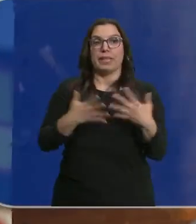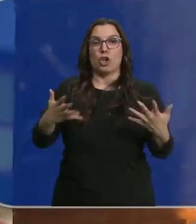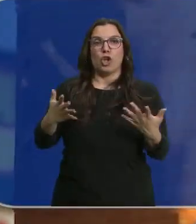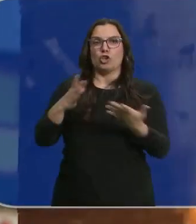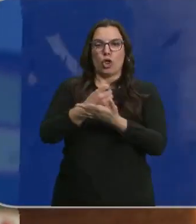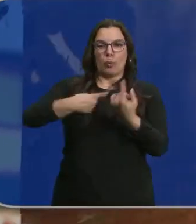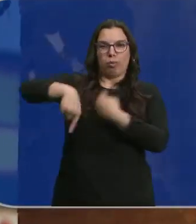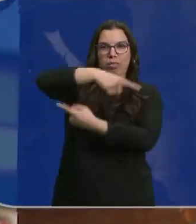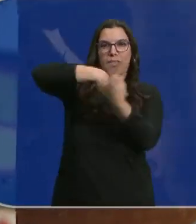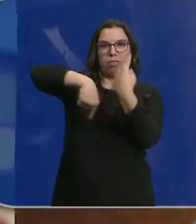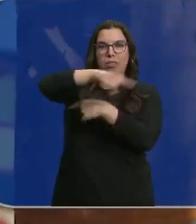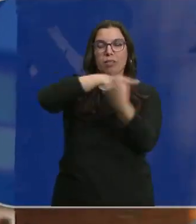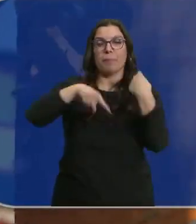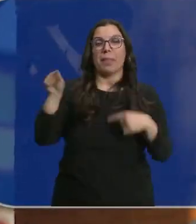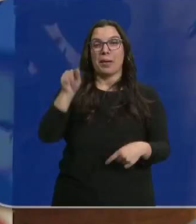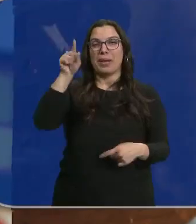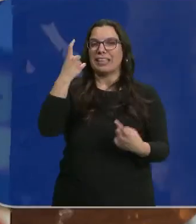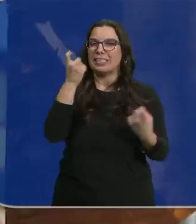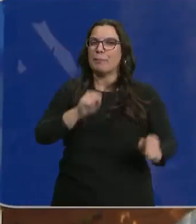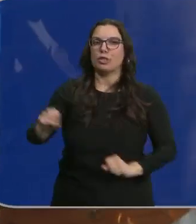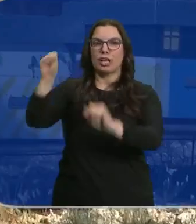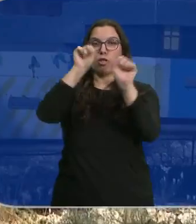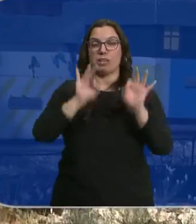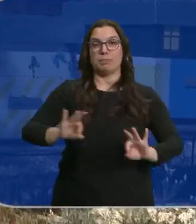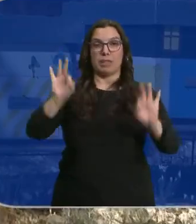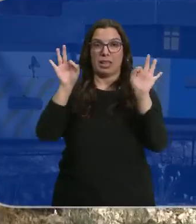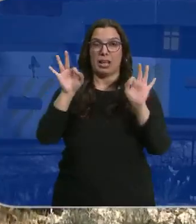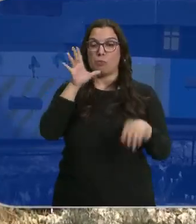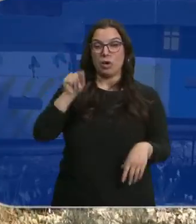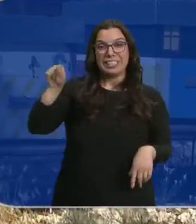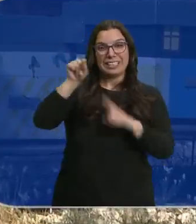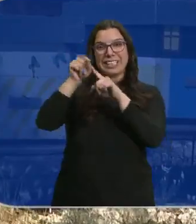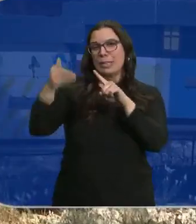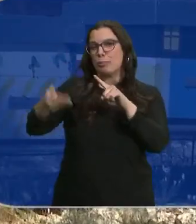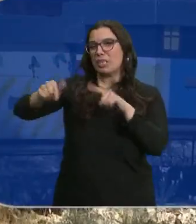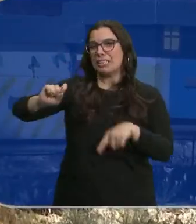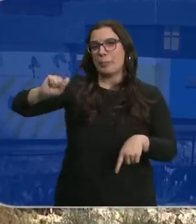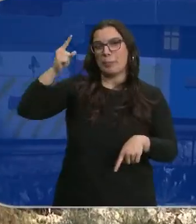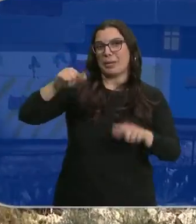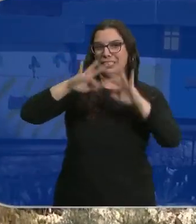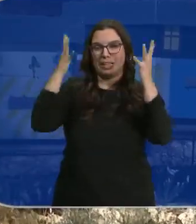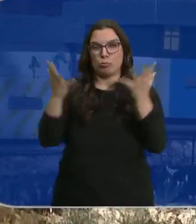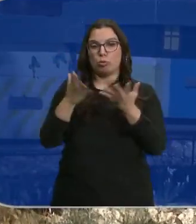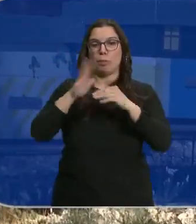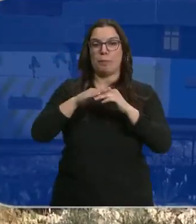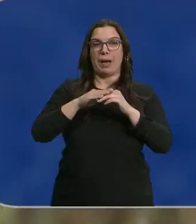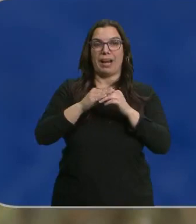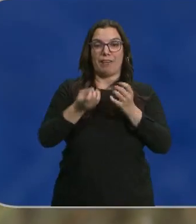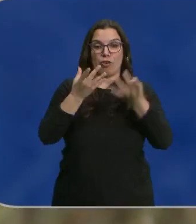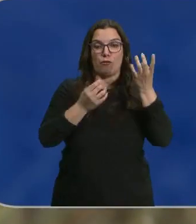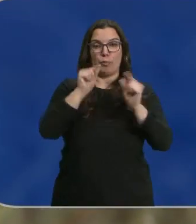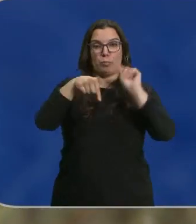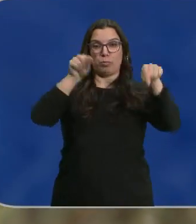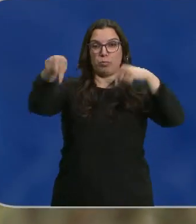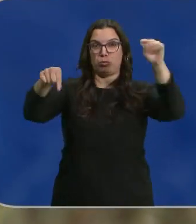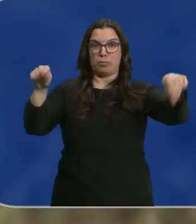todo es un círculo vicioso. La abeja necesita una protección especial porque es el insecto más importante que necesitamos ahora mismo para la polinización de